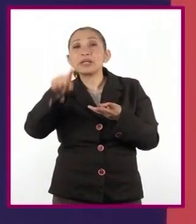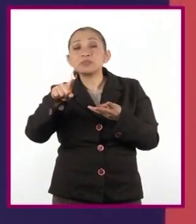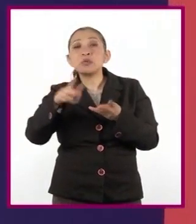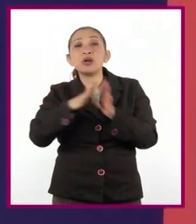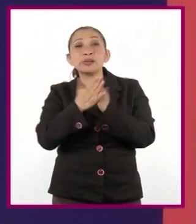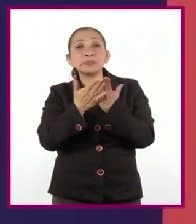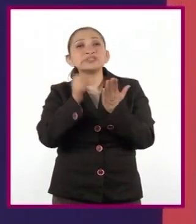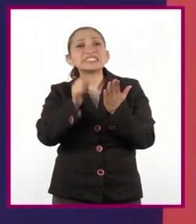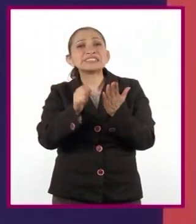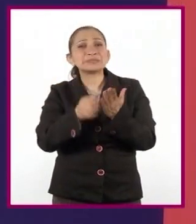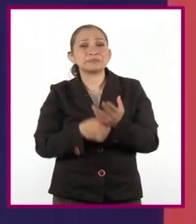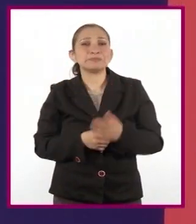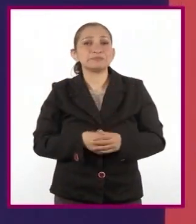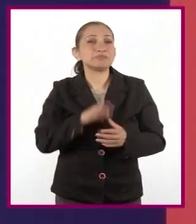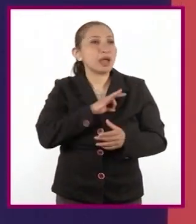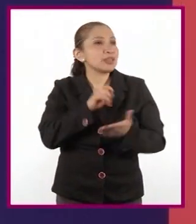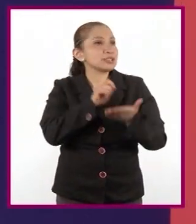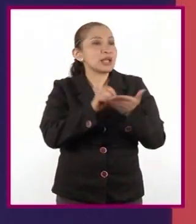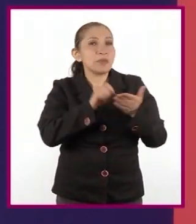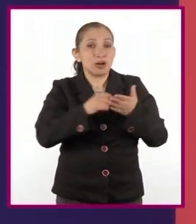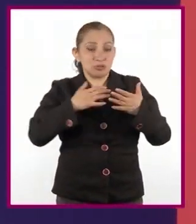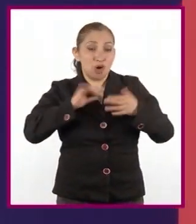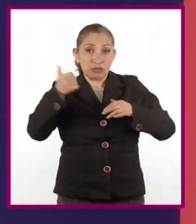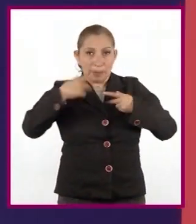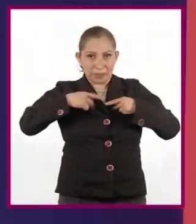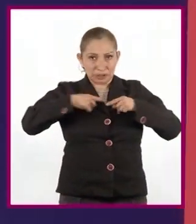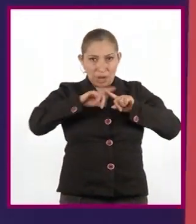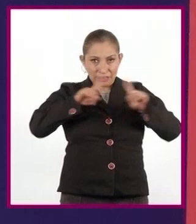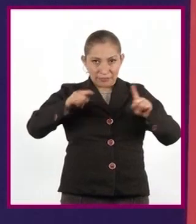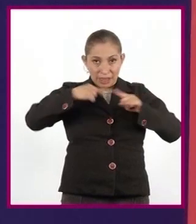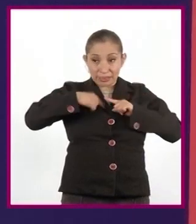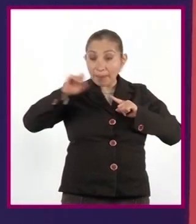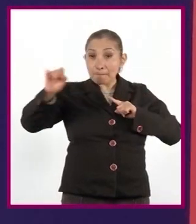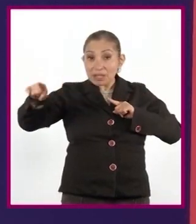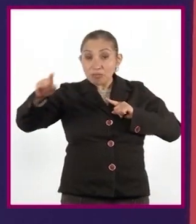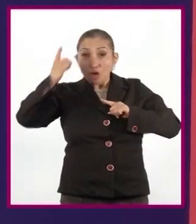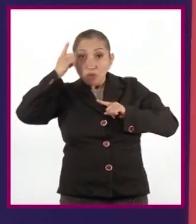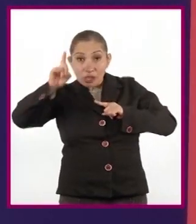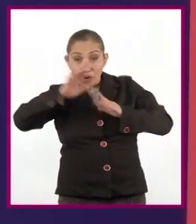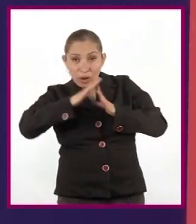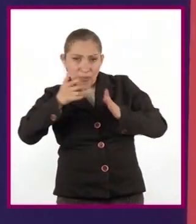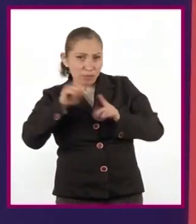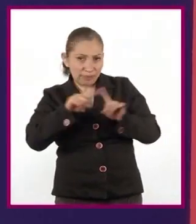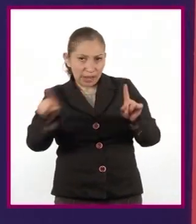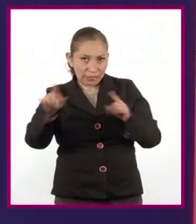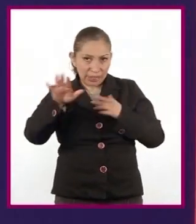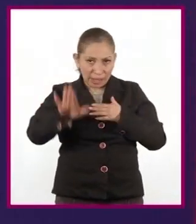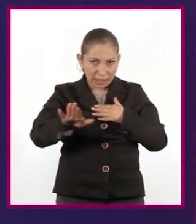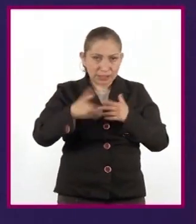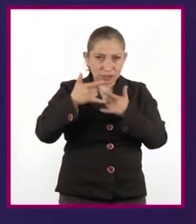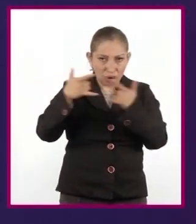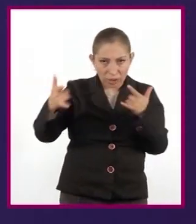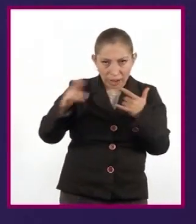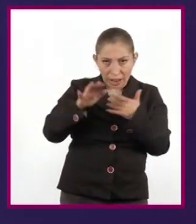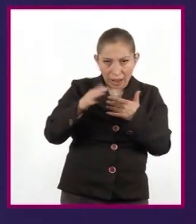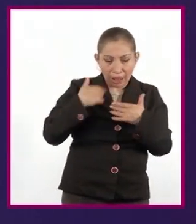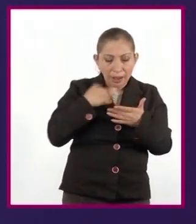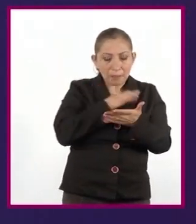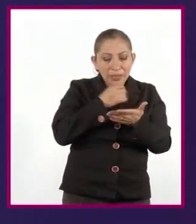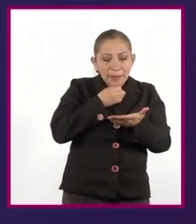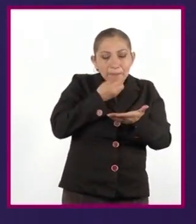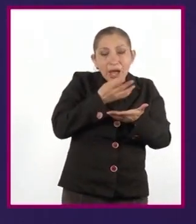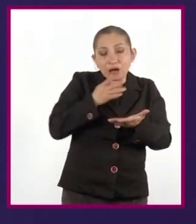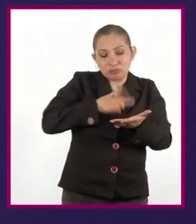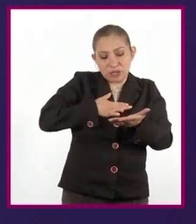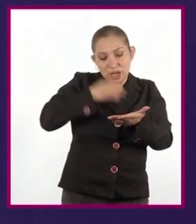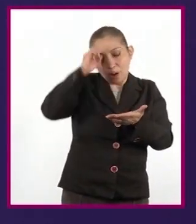obra. Puede ser escrito por otro autor distinto al que escribió la obra literaria. Por eso, puede expresar